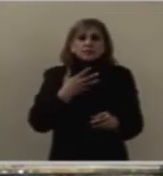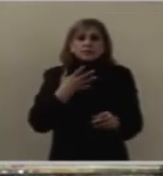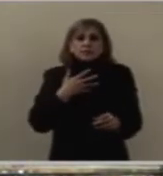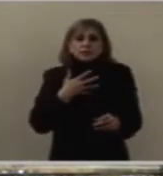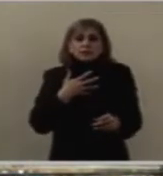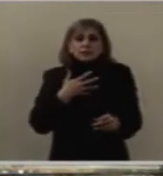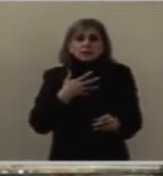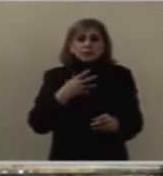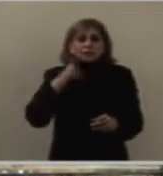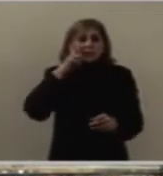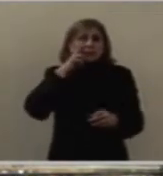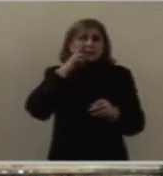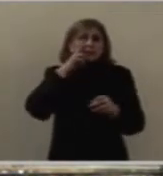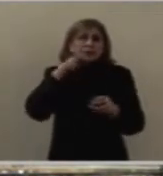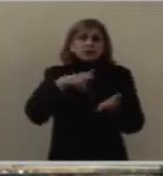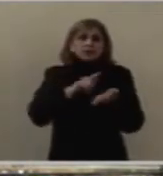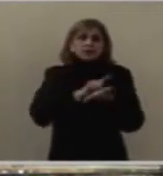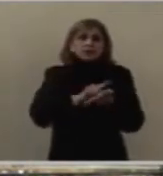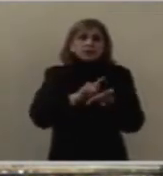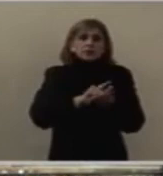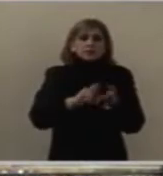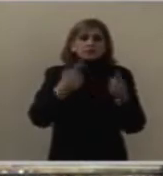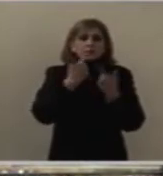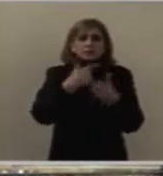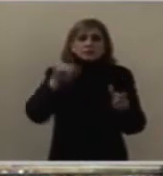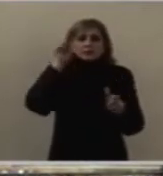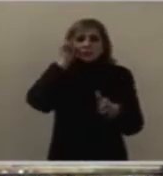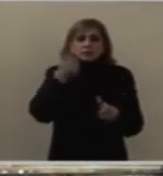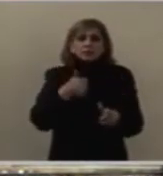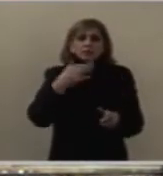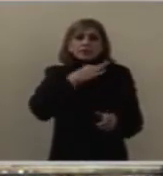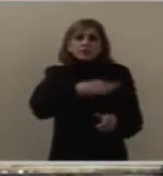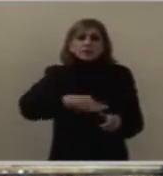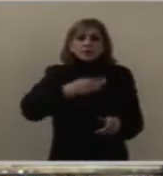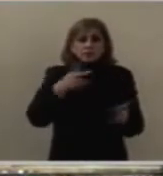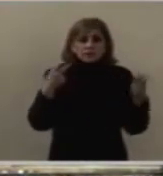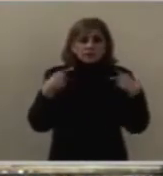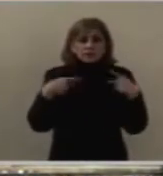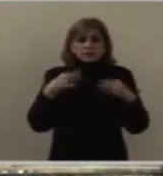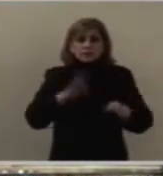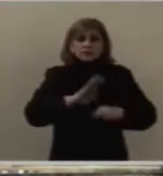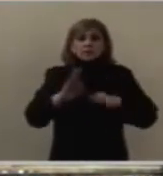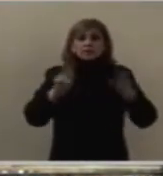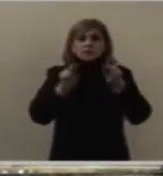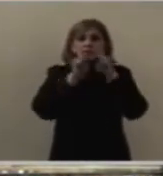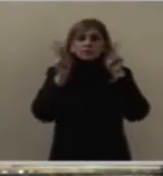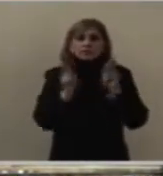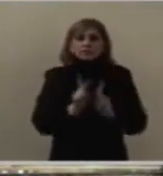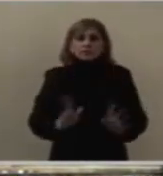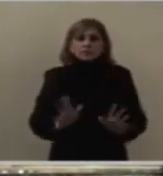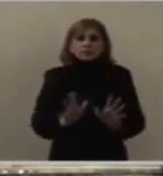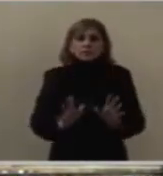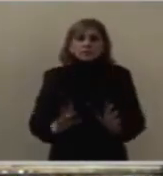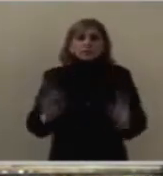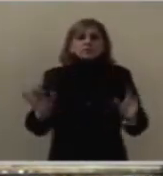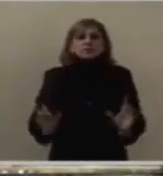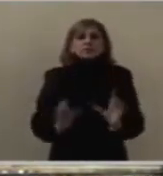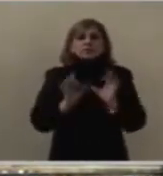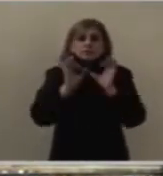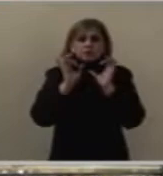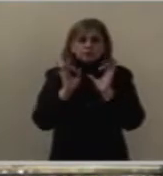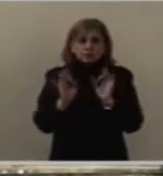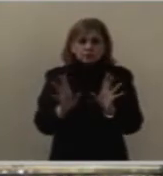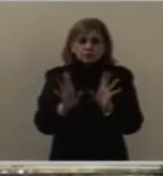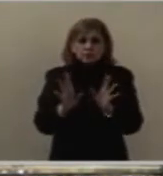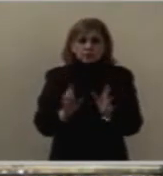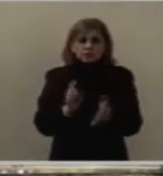limpia, feliz el que trabaja por la paz. Estas realidades no